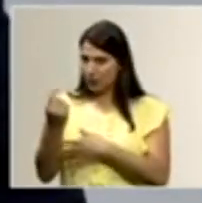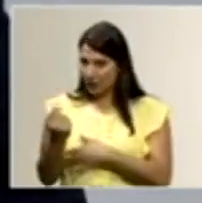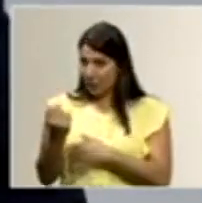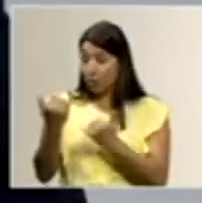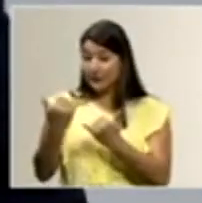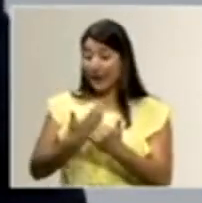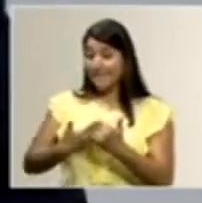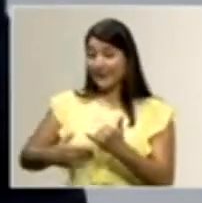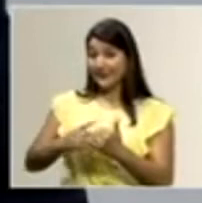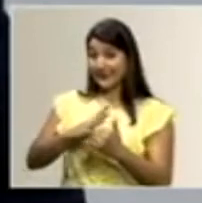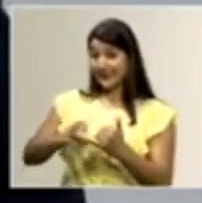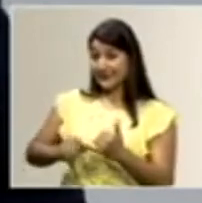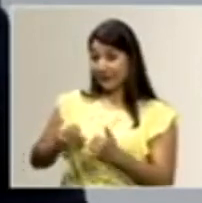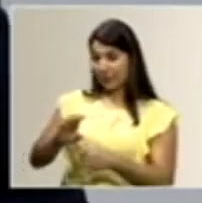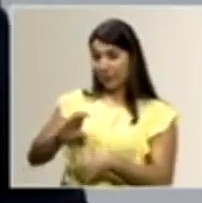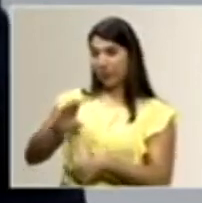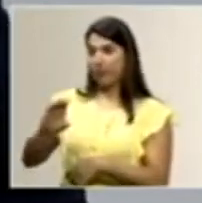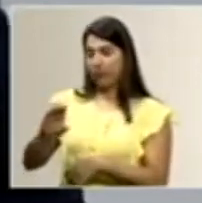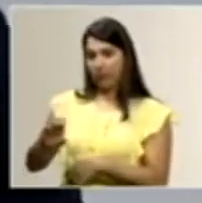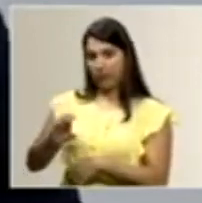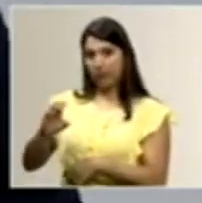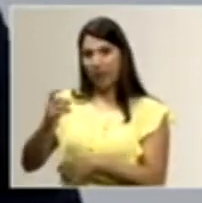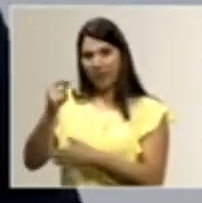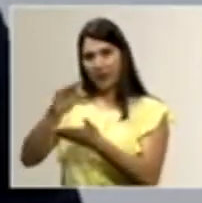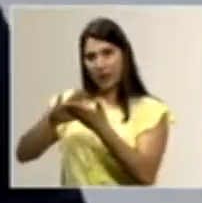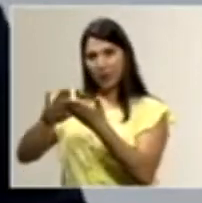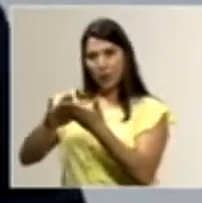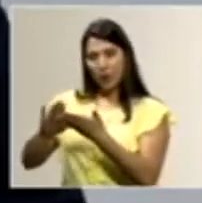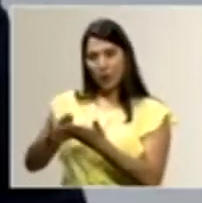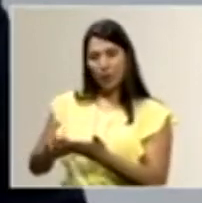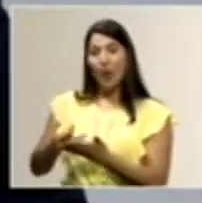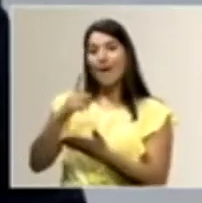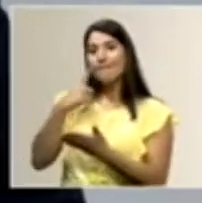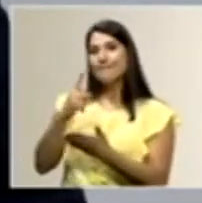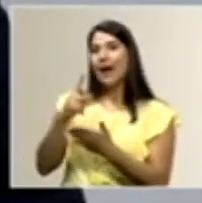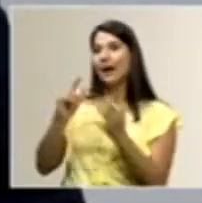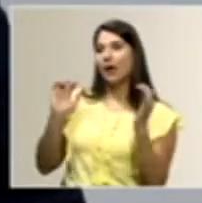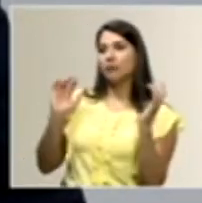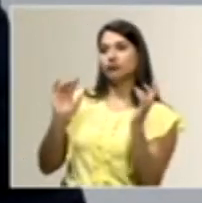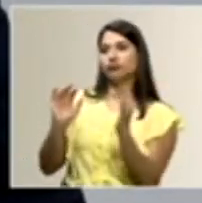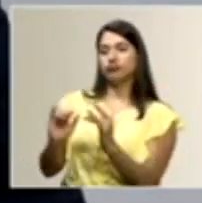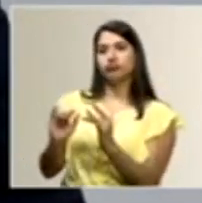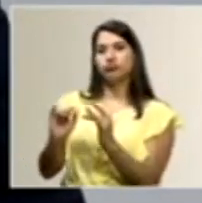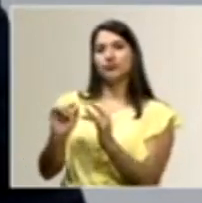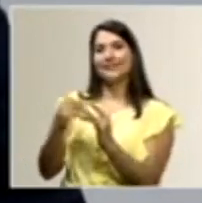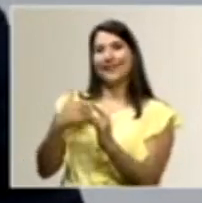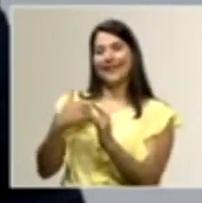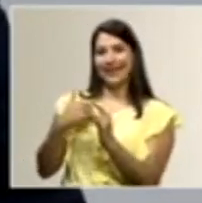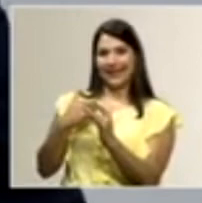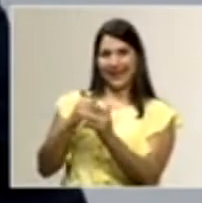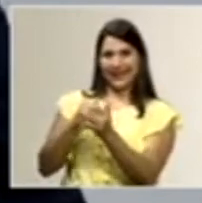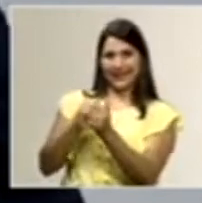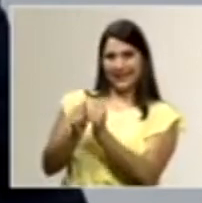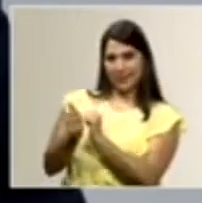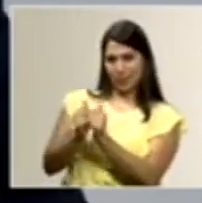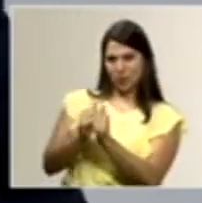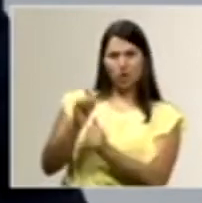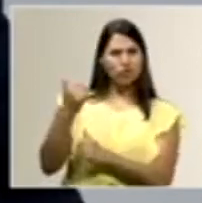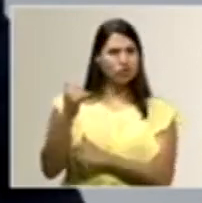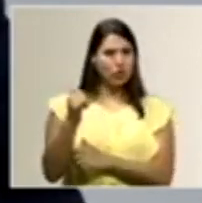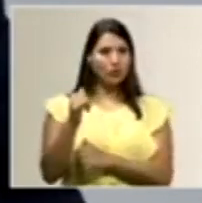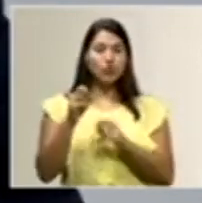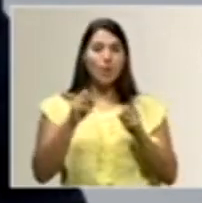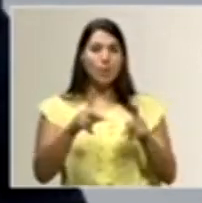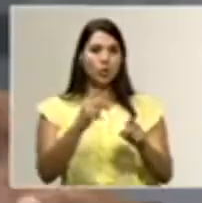poniéndole dinero, infraestructura deportiva, y está haciendo todo lo que puede porque es un mercado. El surf no es